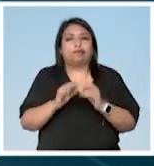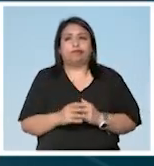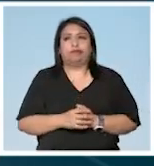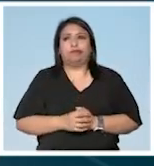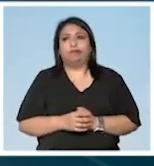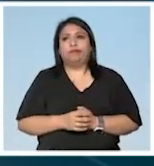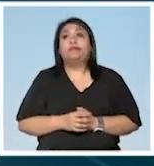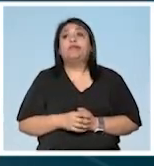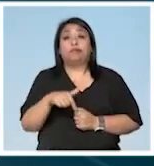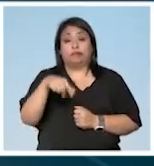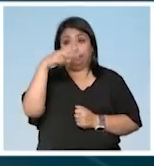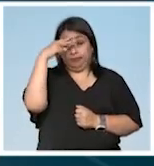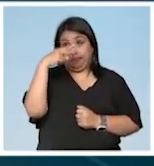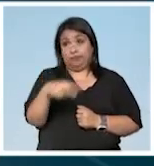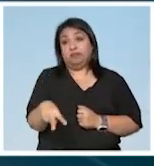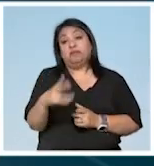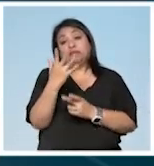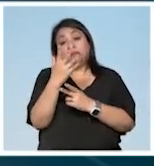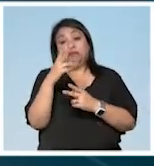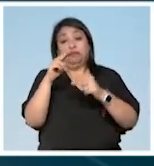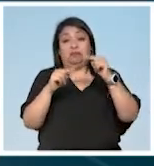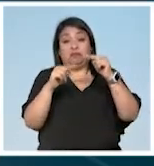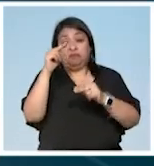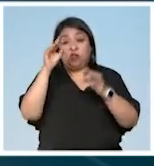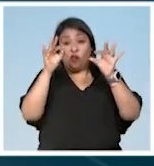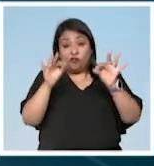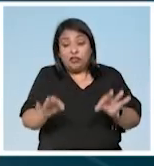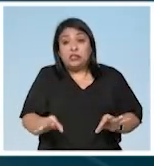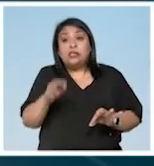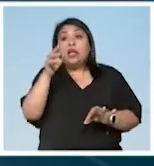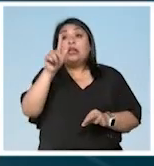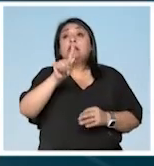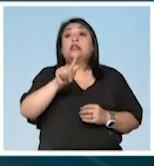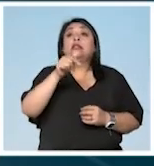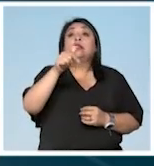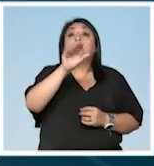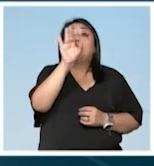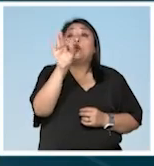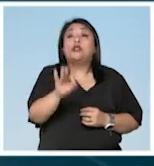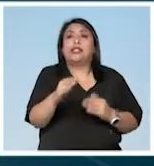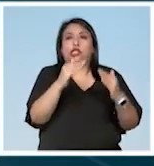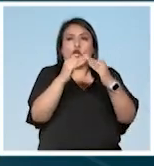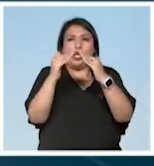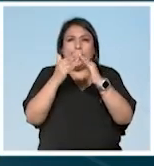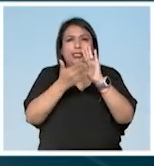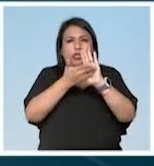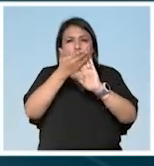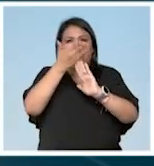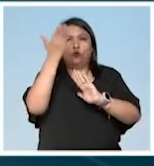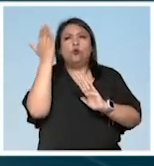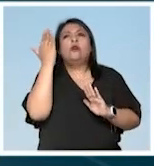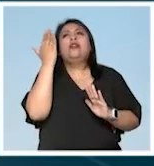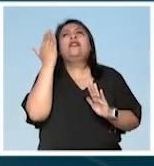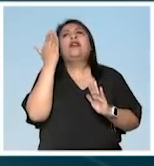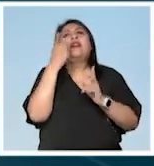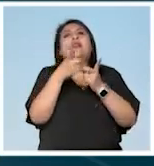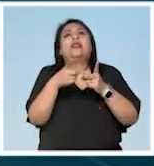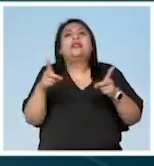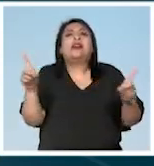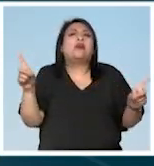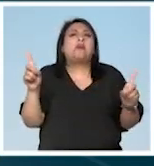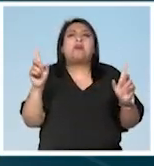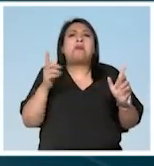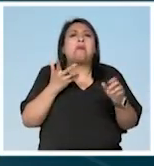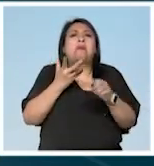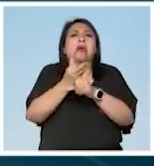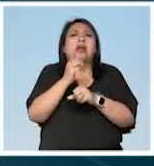En México, según estadísticas oficiales, el 76% de las casas construidas han sido desarrolladas sin